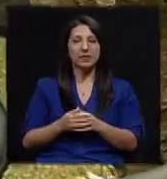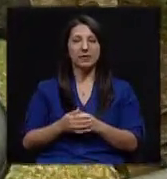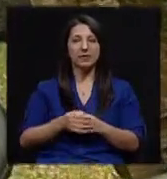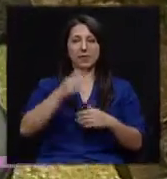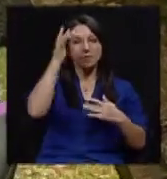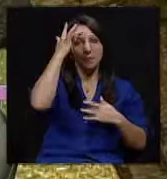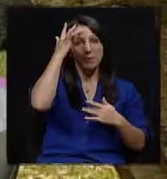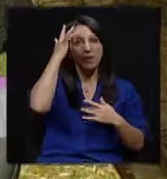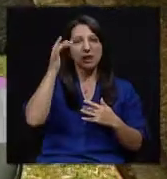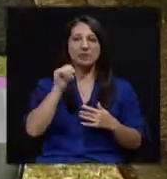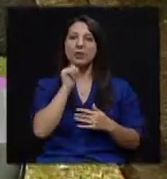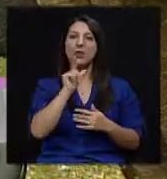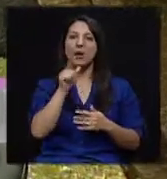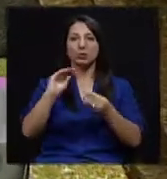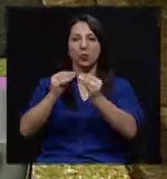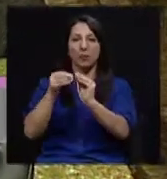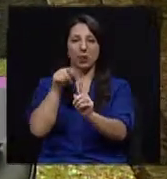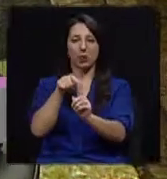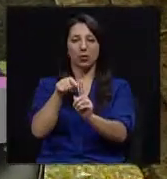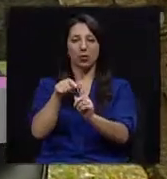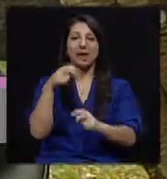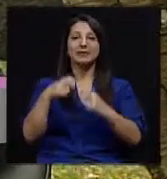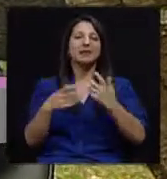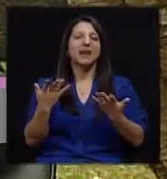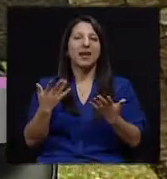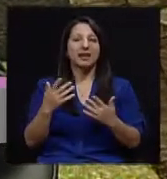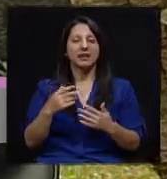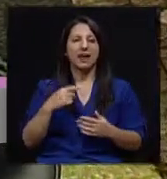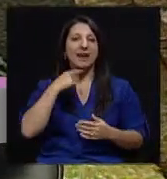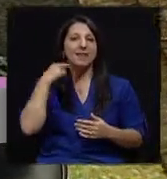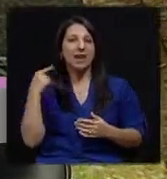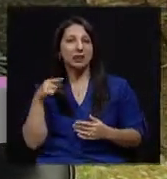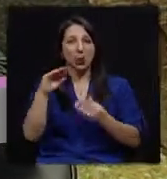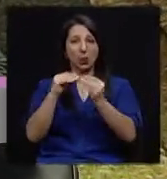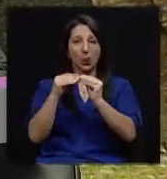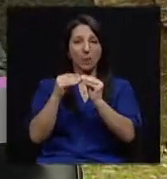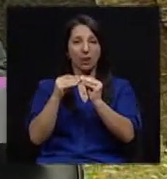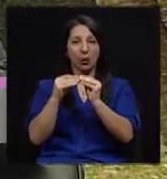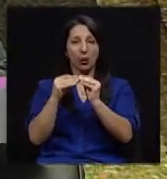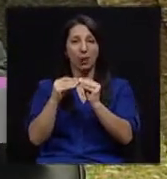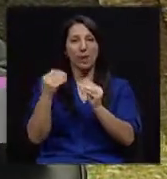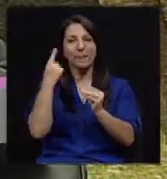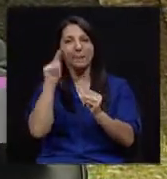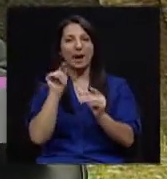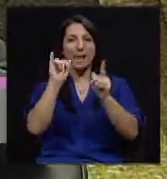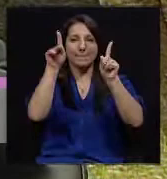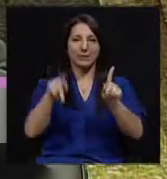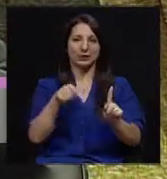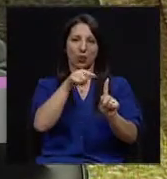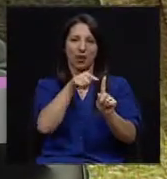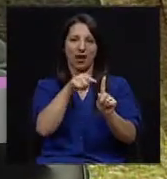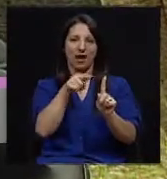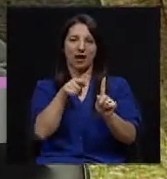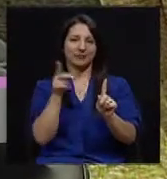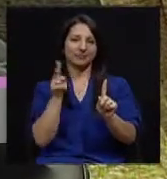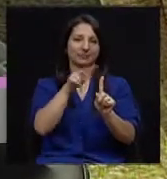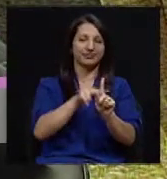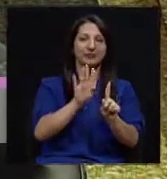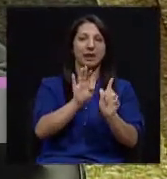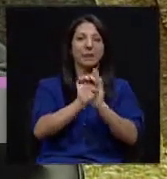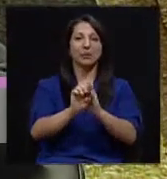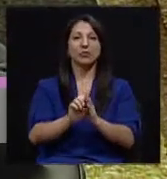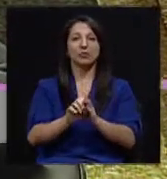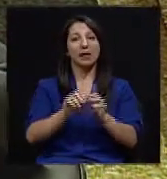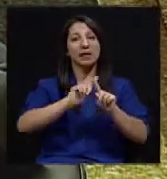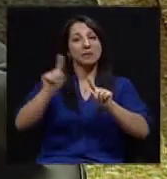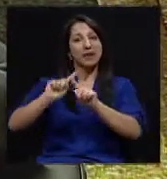La enfermedad no es el número en sí, sino el riesgo que ese número conlleva para esta persona futuro. Como las